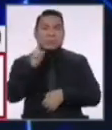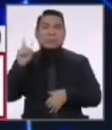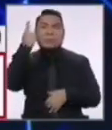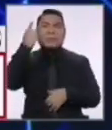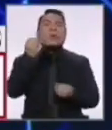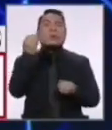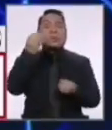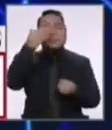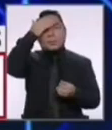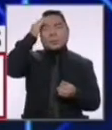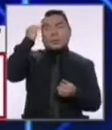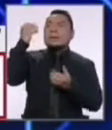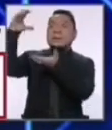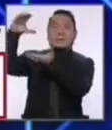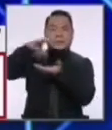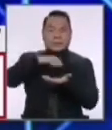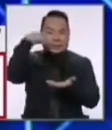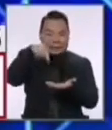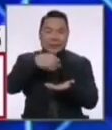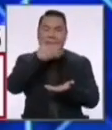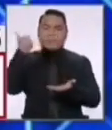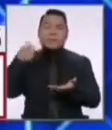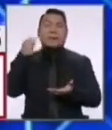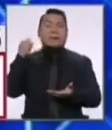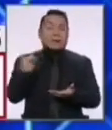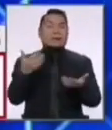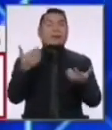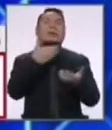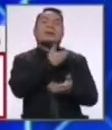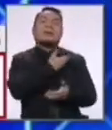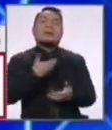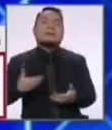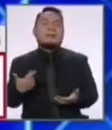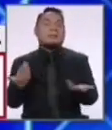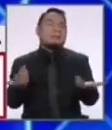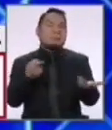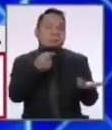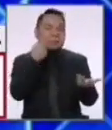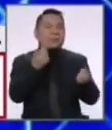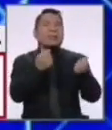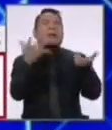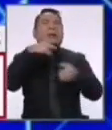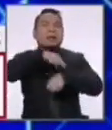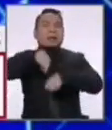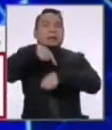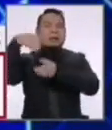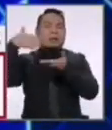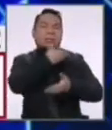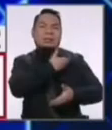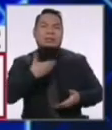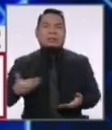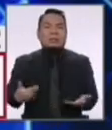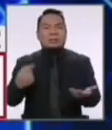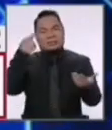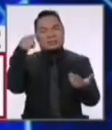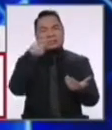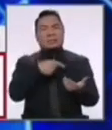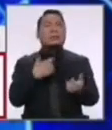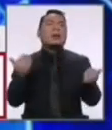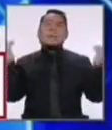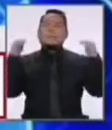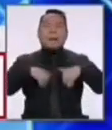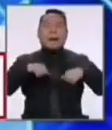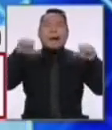traerlas. Lo que ocurre es normalmente el privado las trae mejor, porque las trae más rápido, más barato. Y desnuda la ineficiencia de un Estado elefantiásico, que suele ser